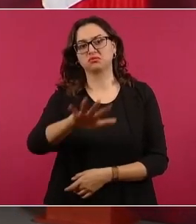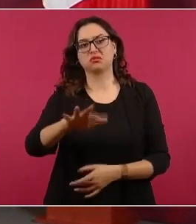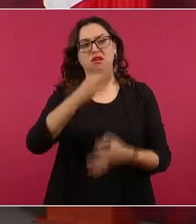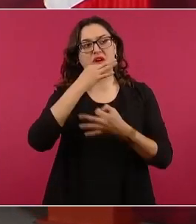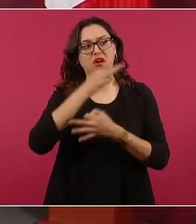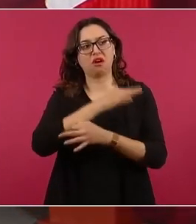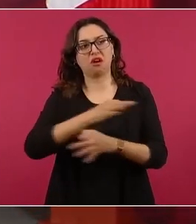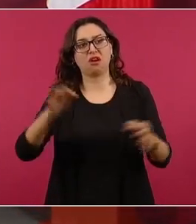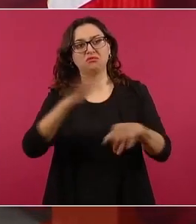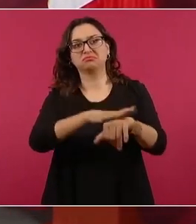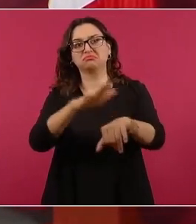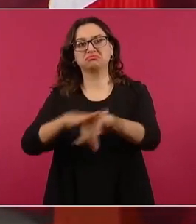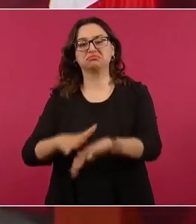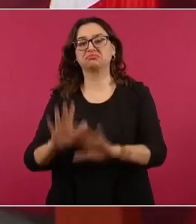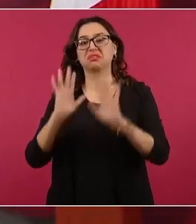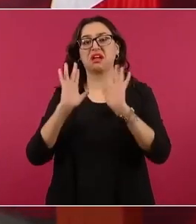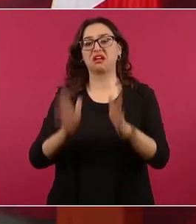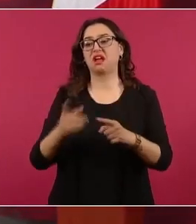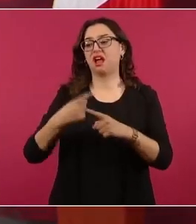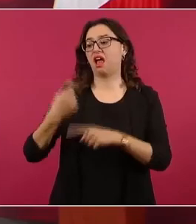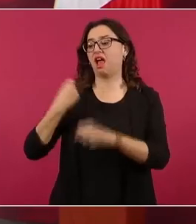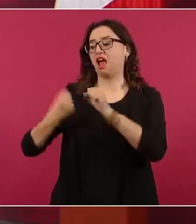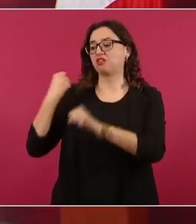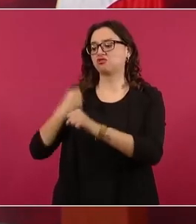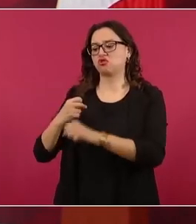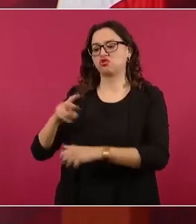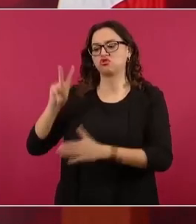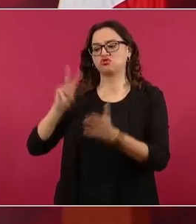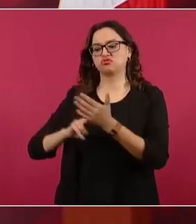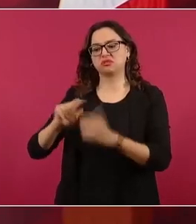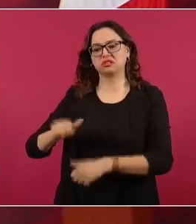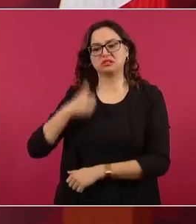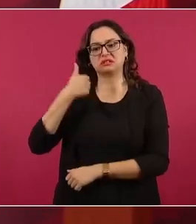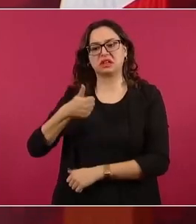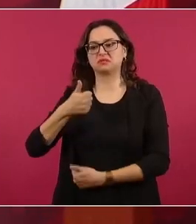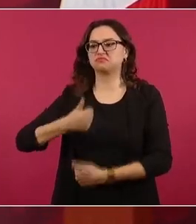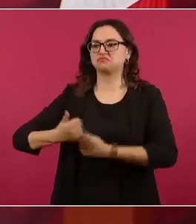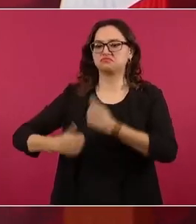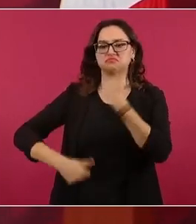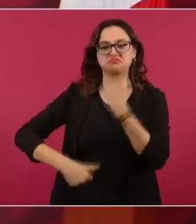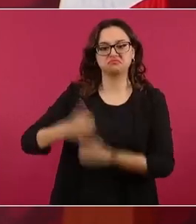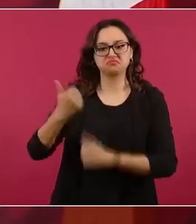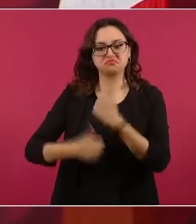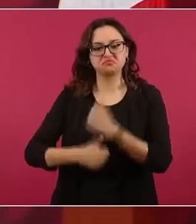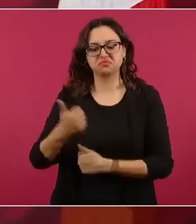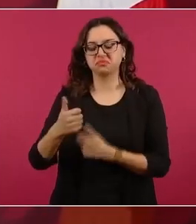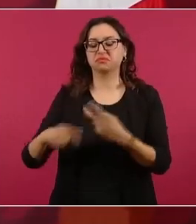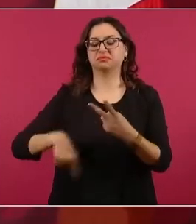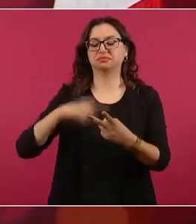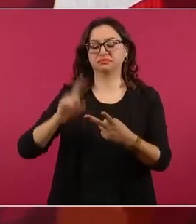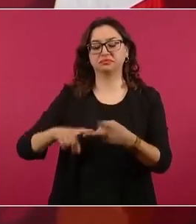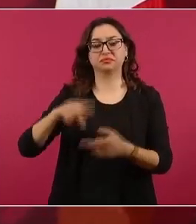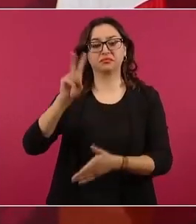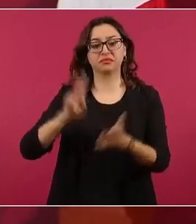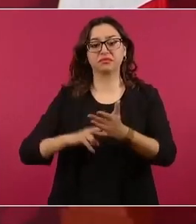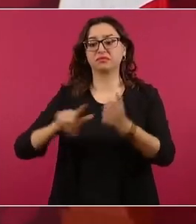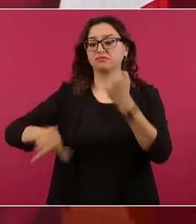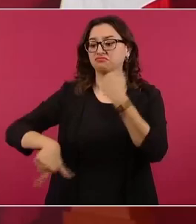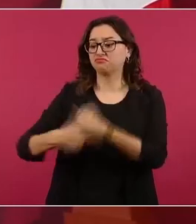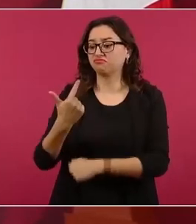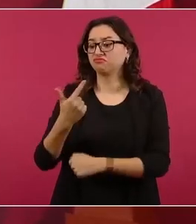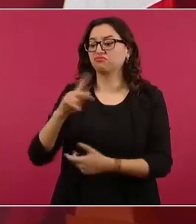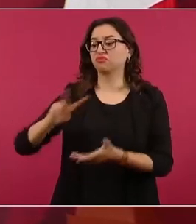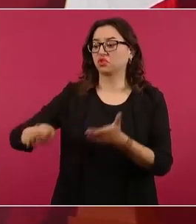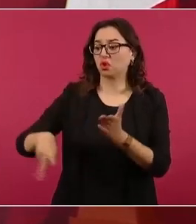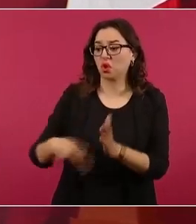ser presidente de México, pero que no